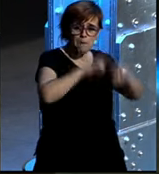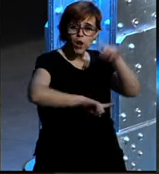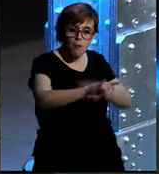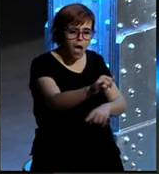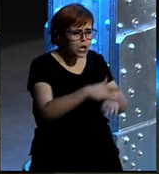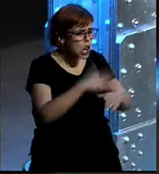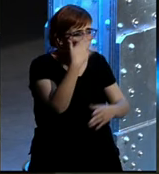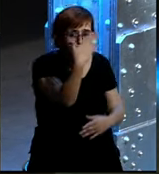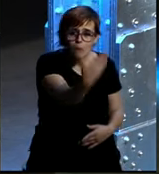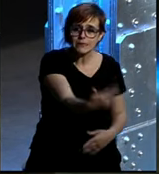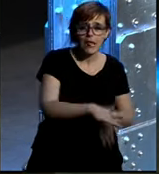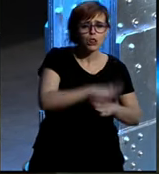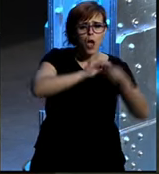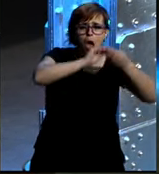enseguida